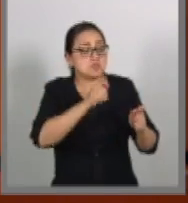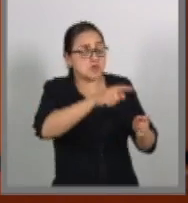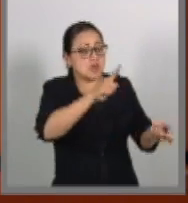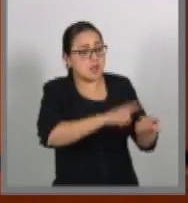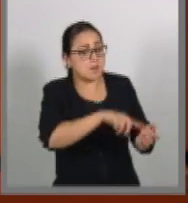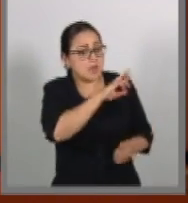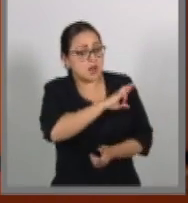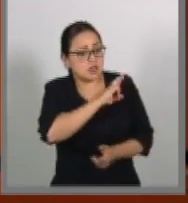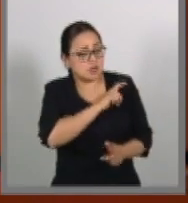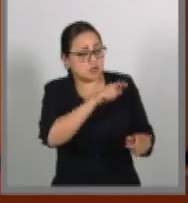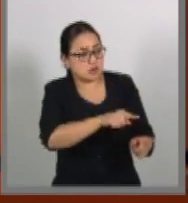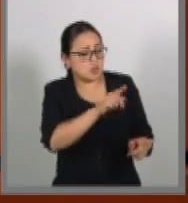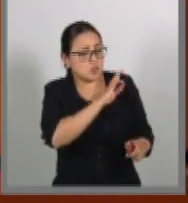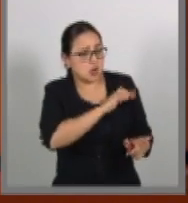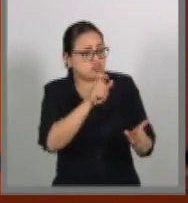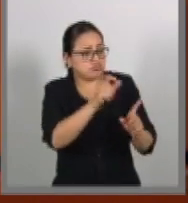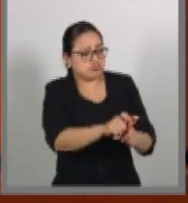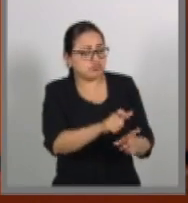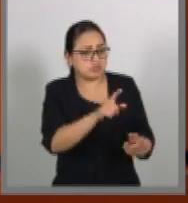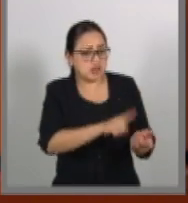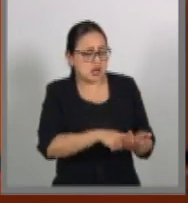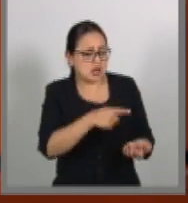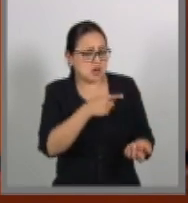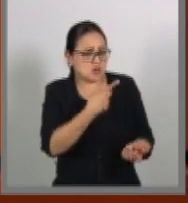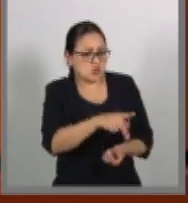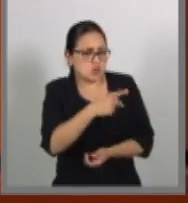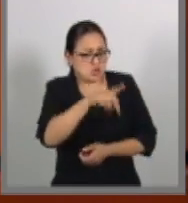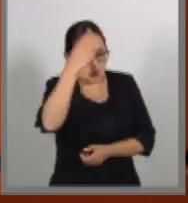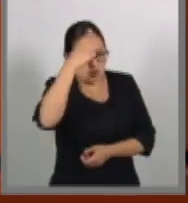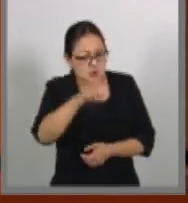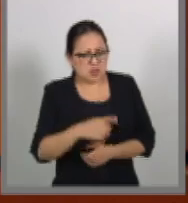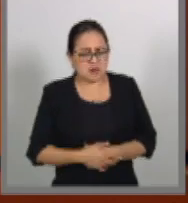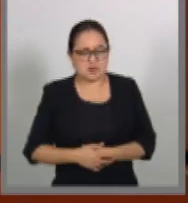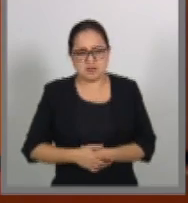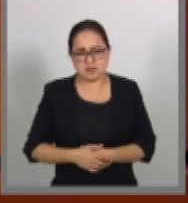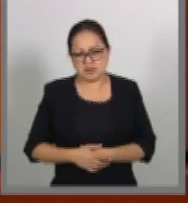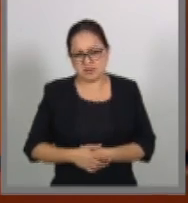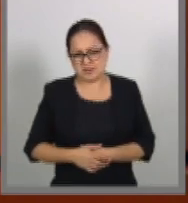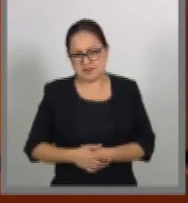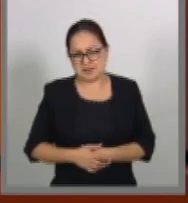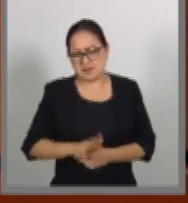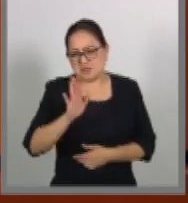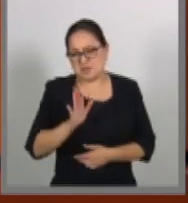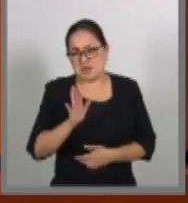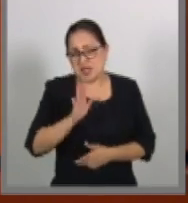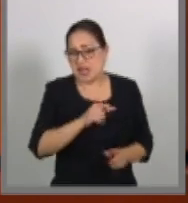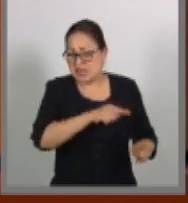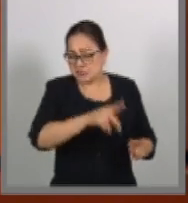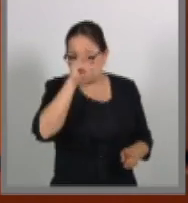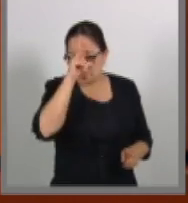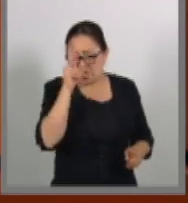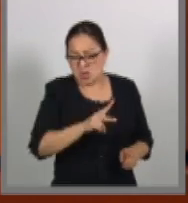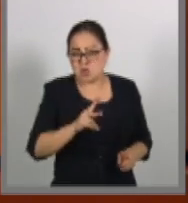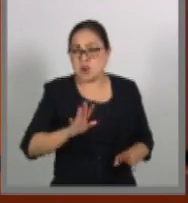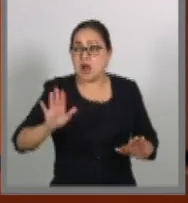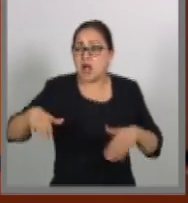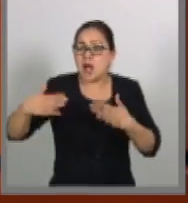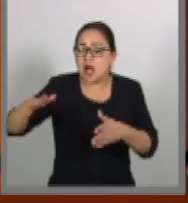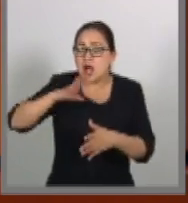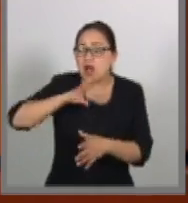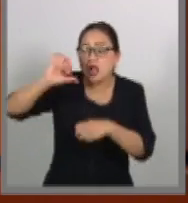privadas que van a establecer su seguridad propia. Esas son las graves. No a los que andan persiguiendo ahí atrás de